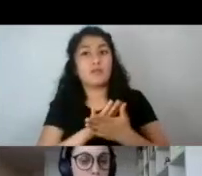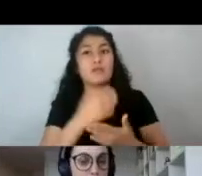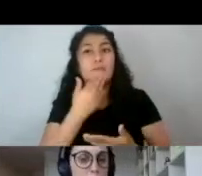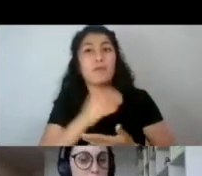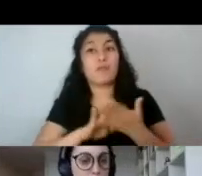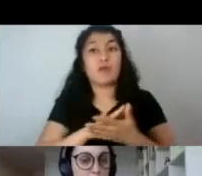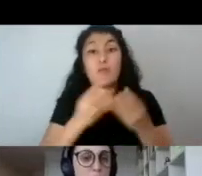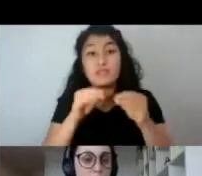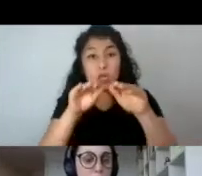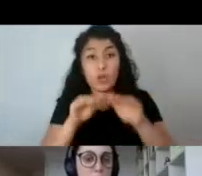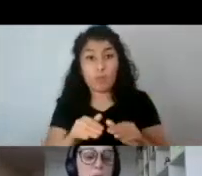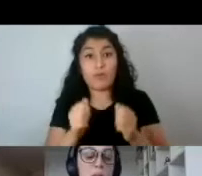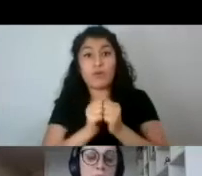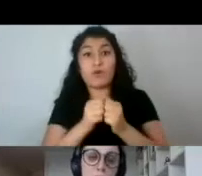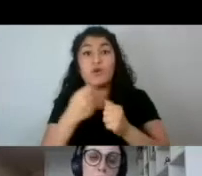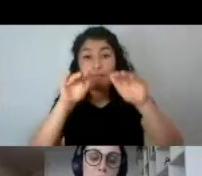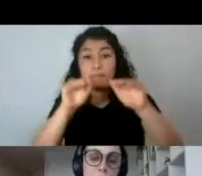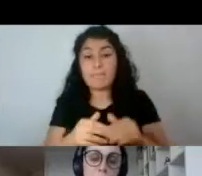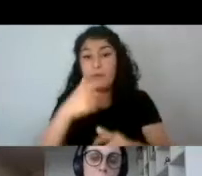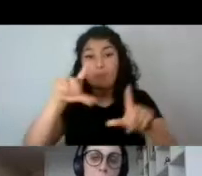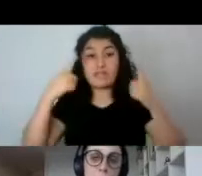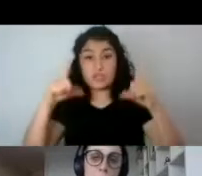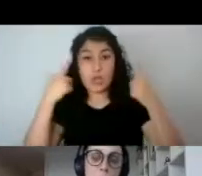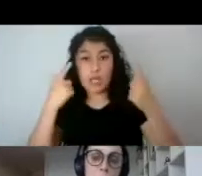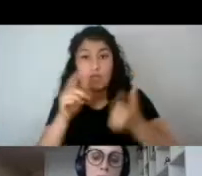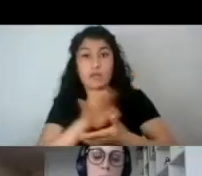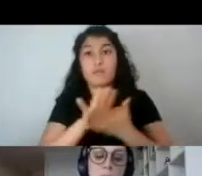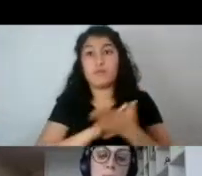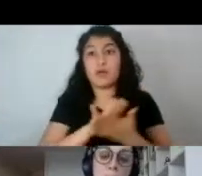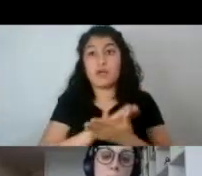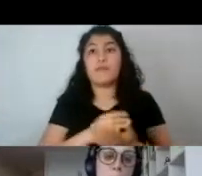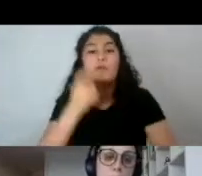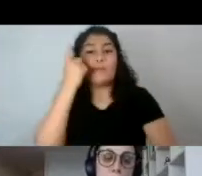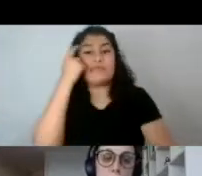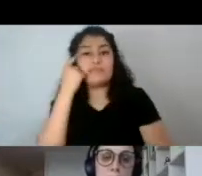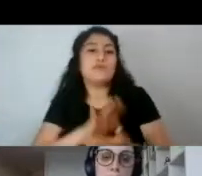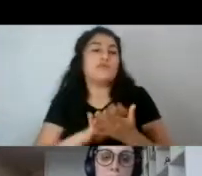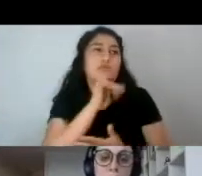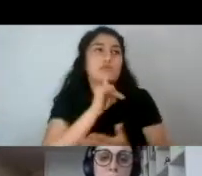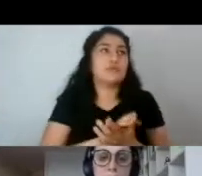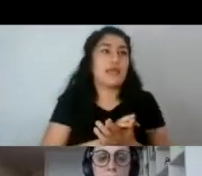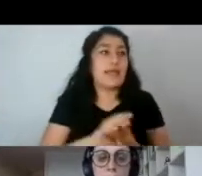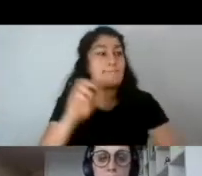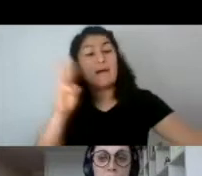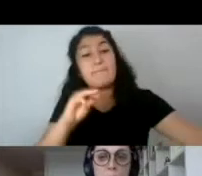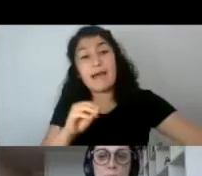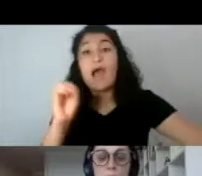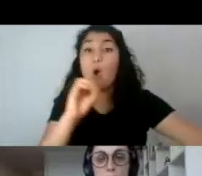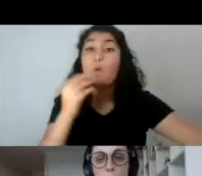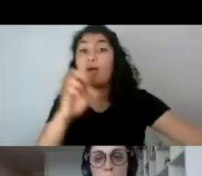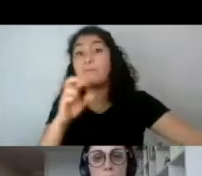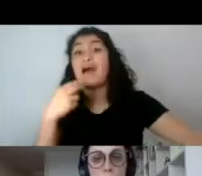los mismos personajes, con los roles y las acciones. Pensemos, por ejemplo, en las madres y padres de las novelas